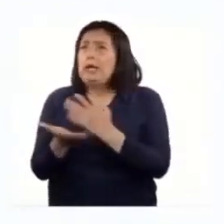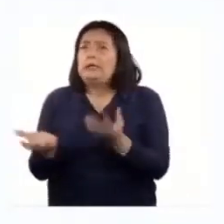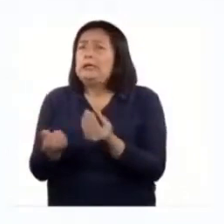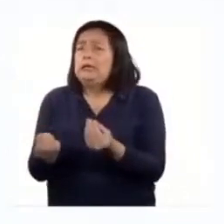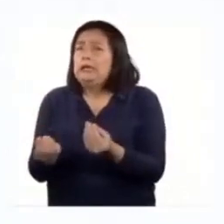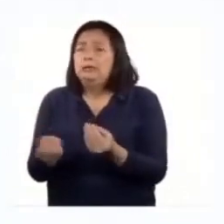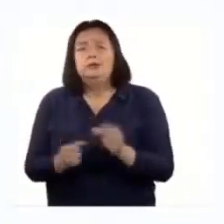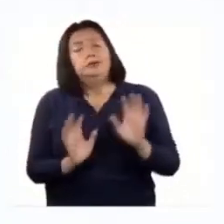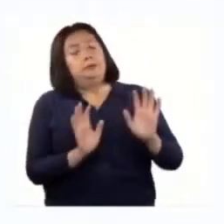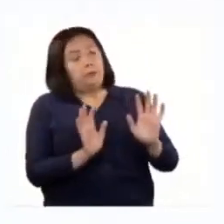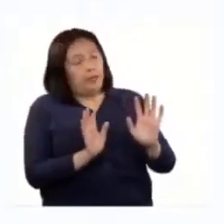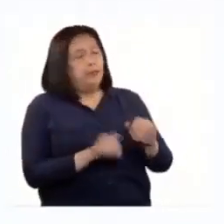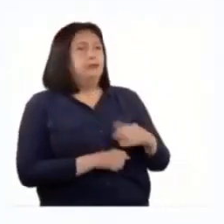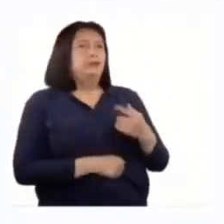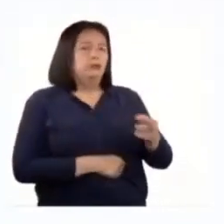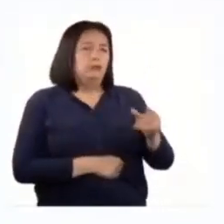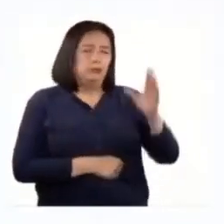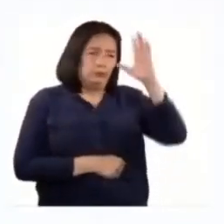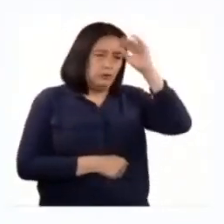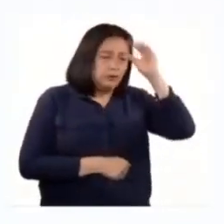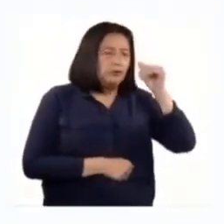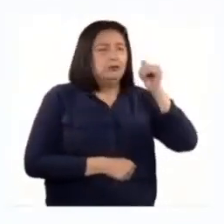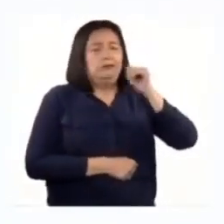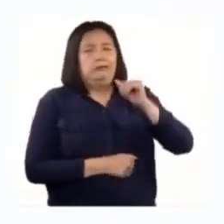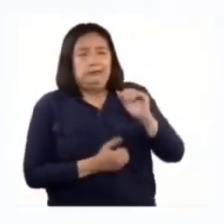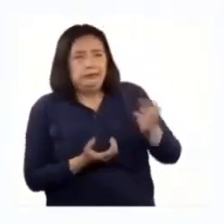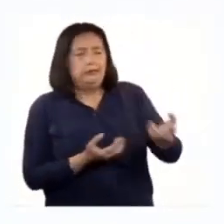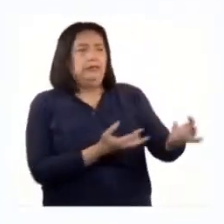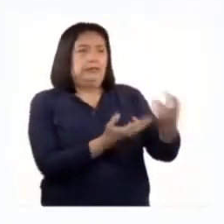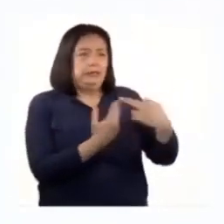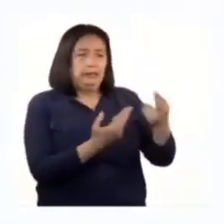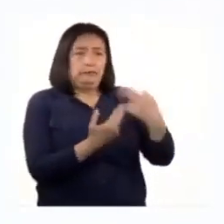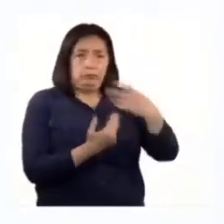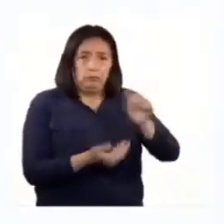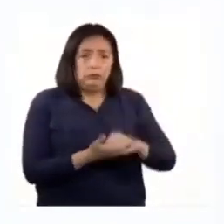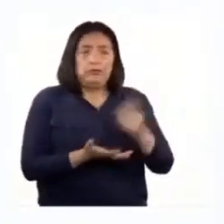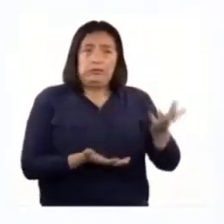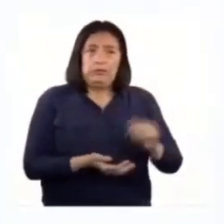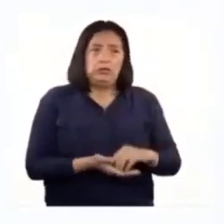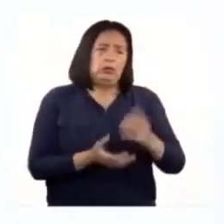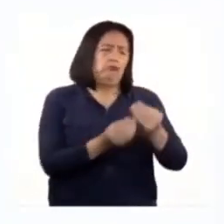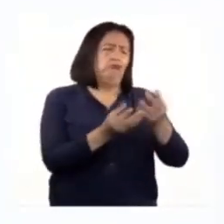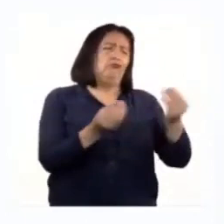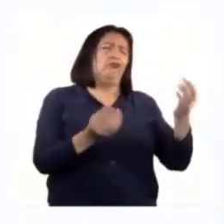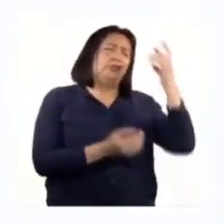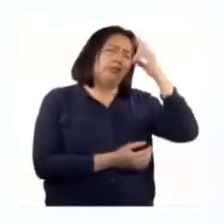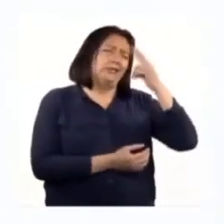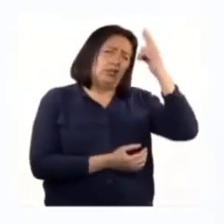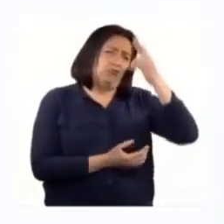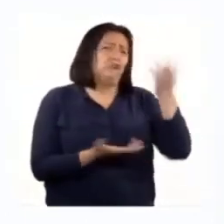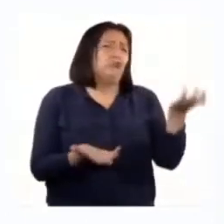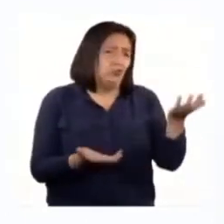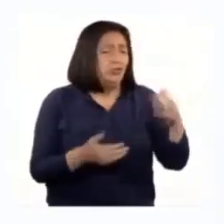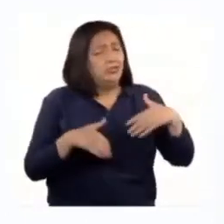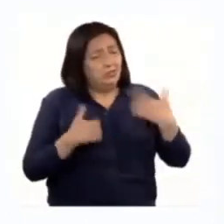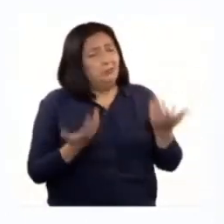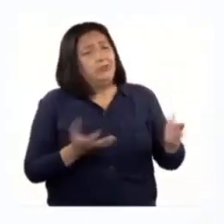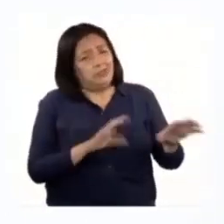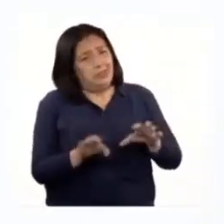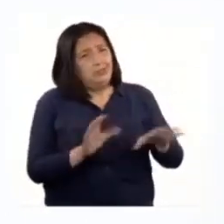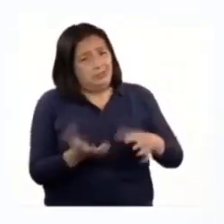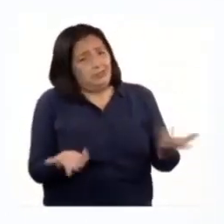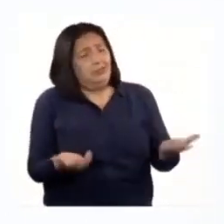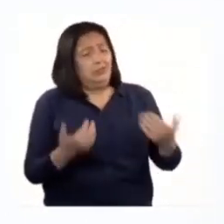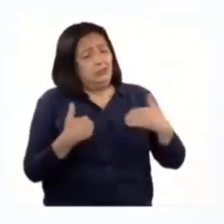B. Bueno, como las chicas y chicos respondieron al inicio de la actividad, hay muchas causas que pueden originar que los